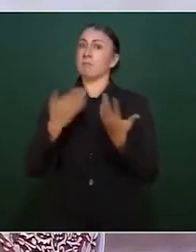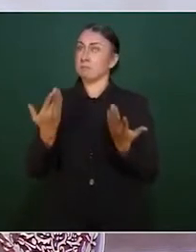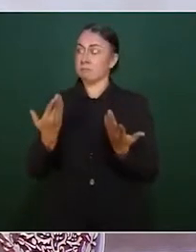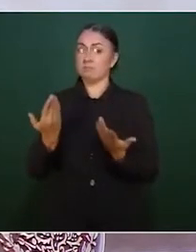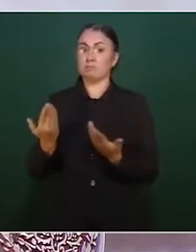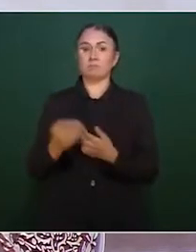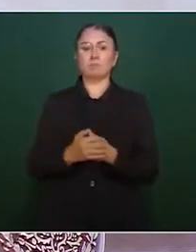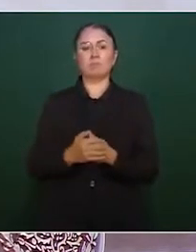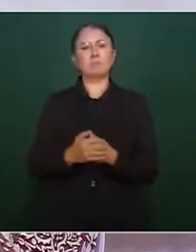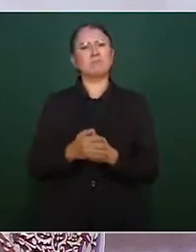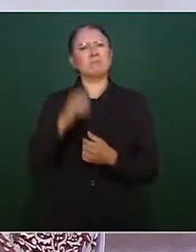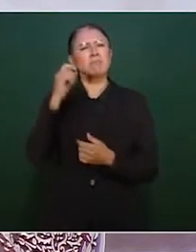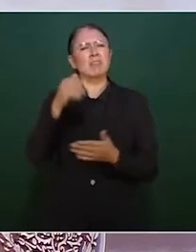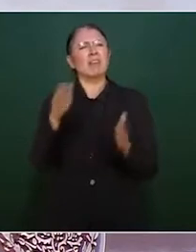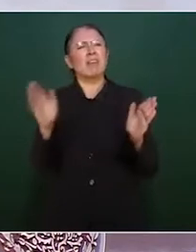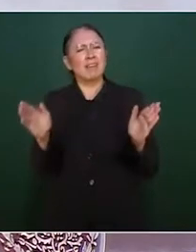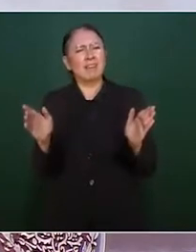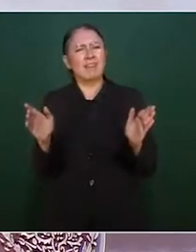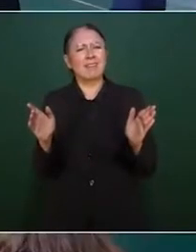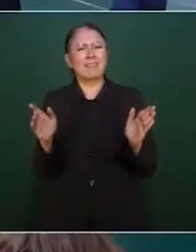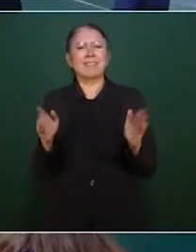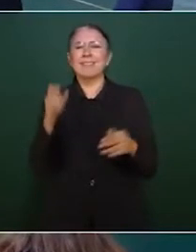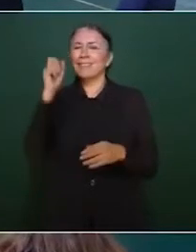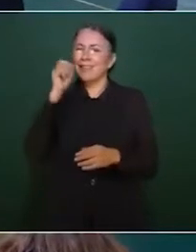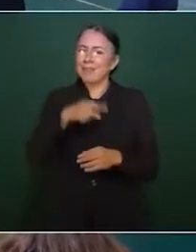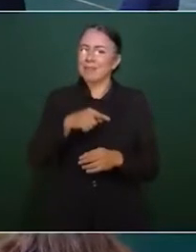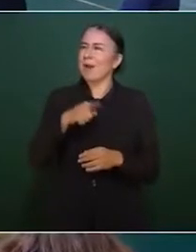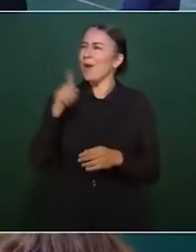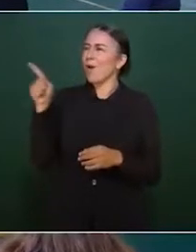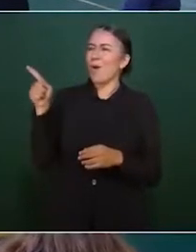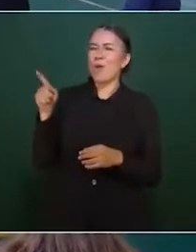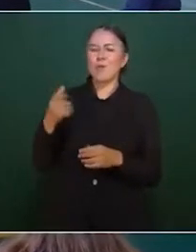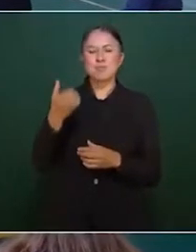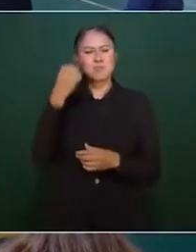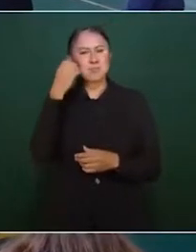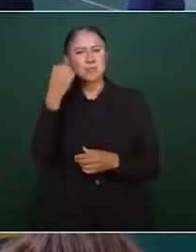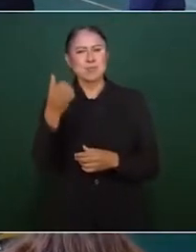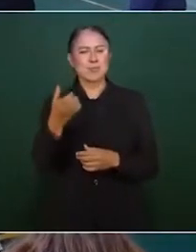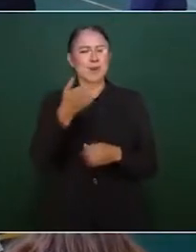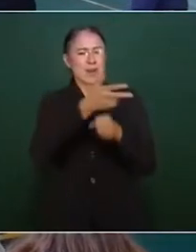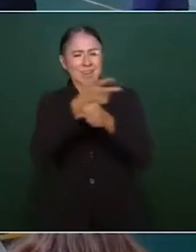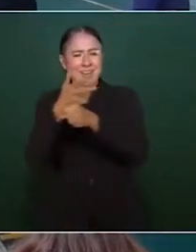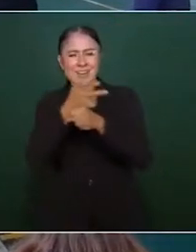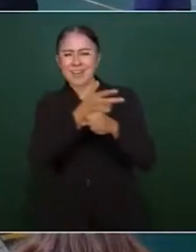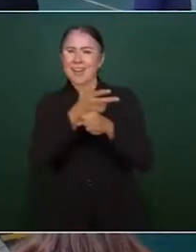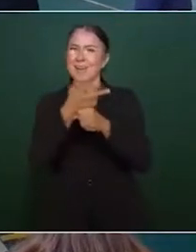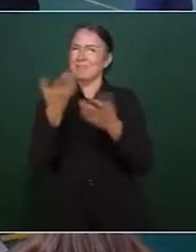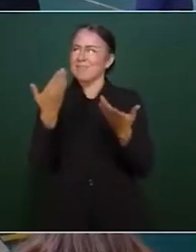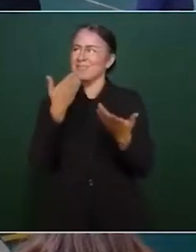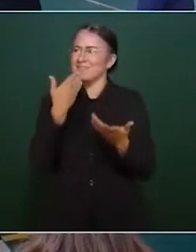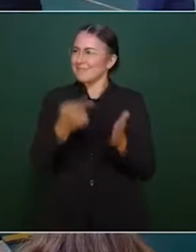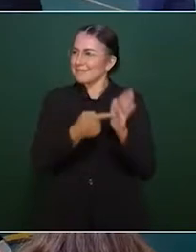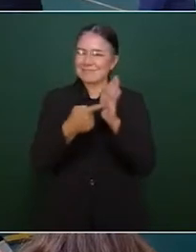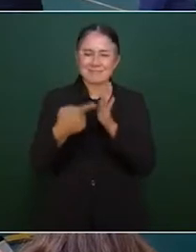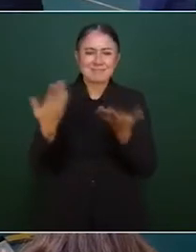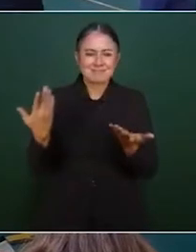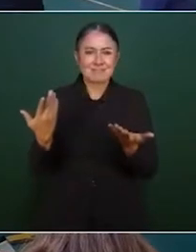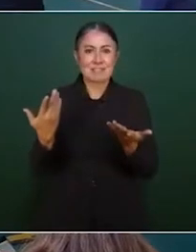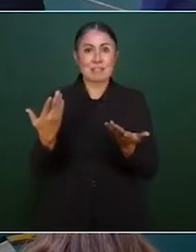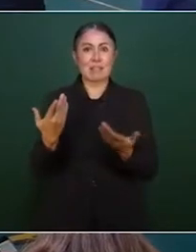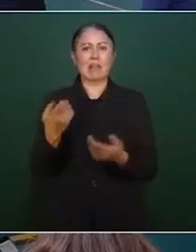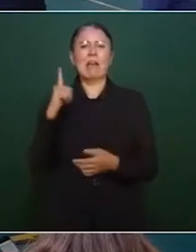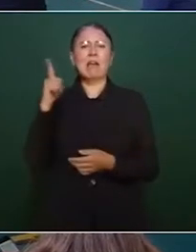pero muy útil tutorial sobre el uso de dispositivos móviles y cámaras. El argumento principal en redes